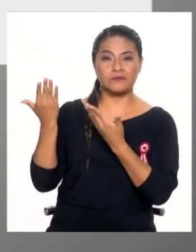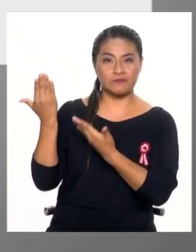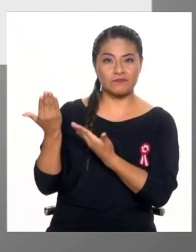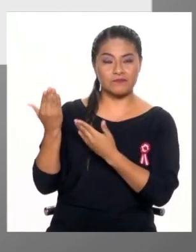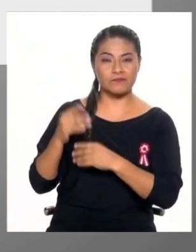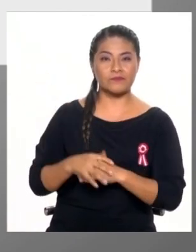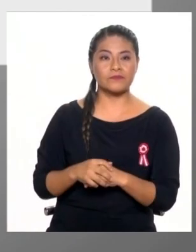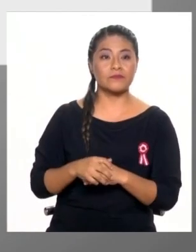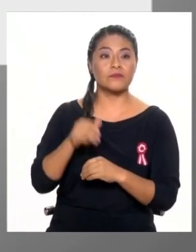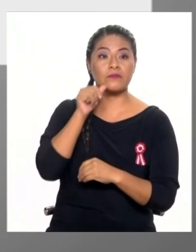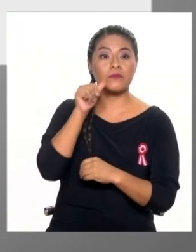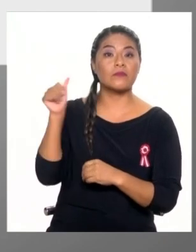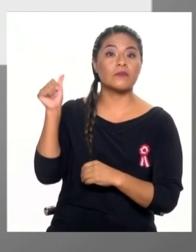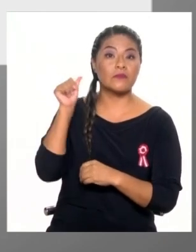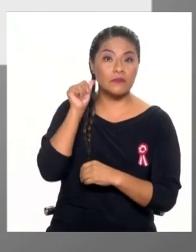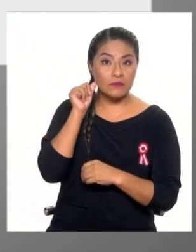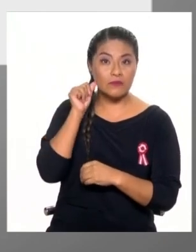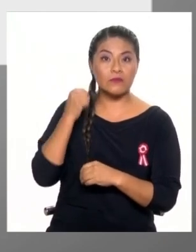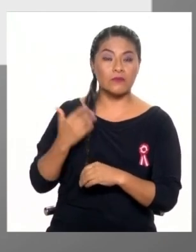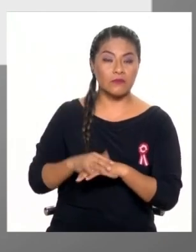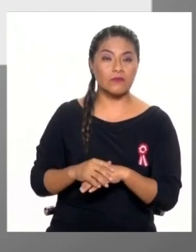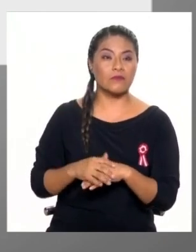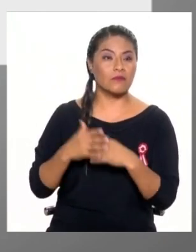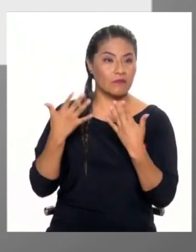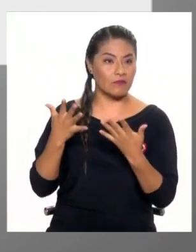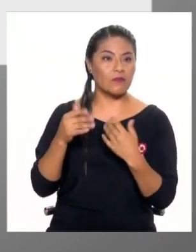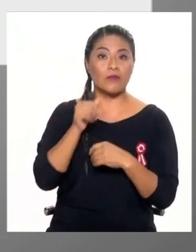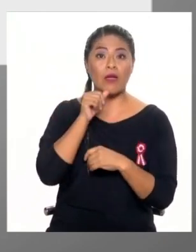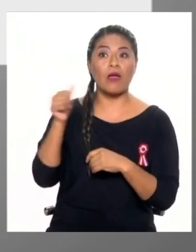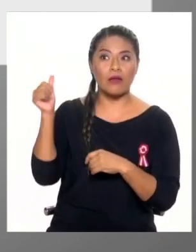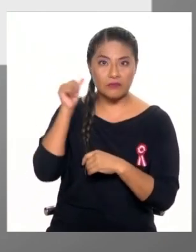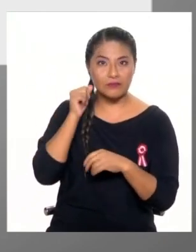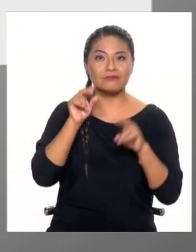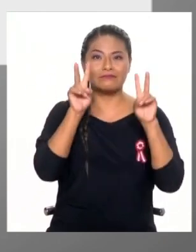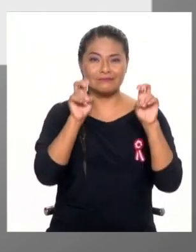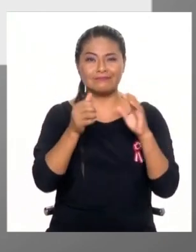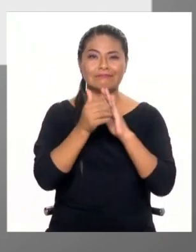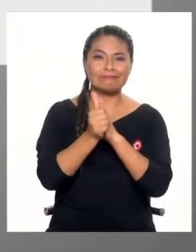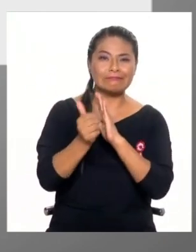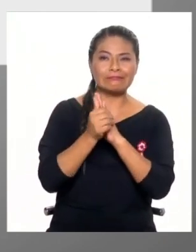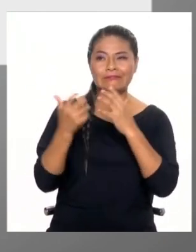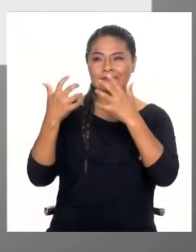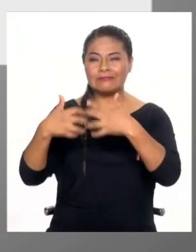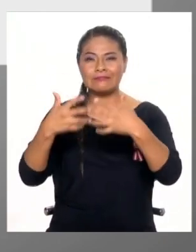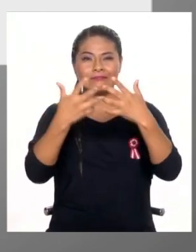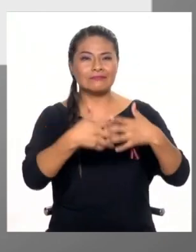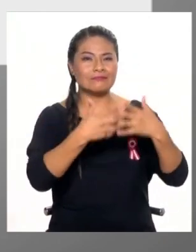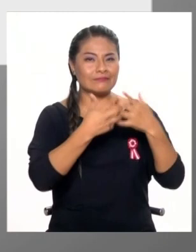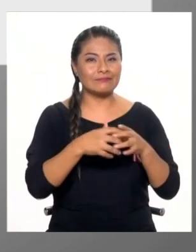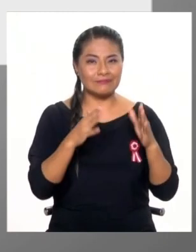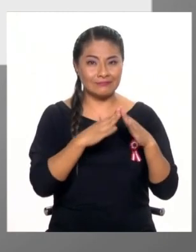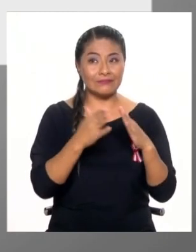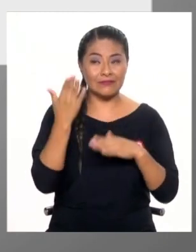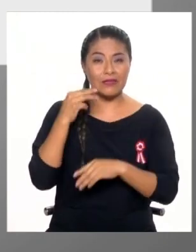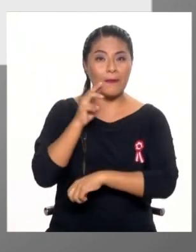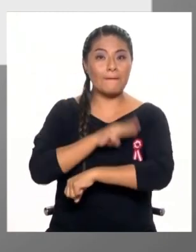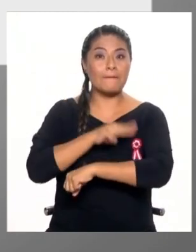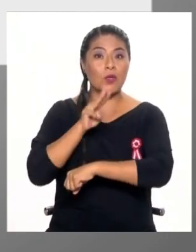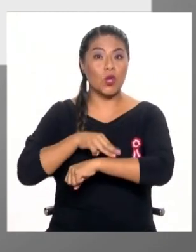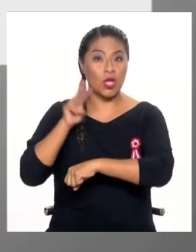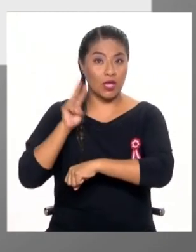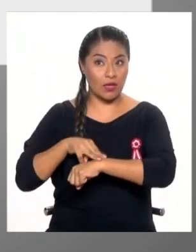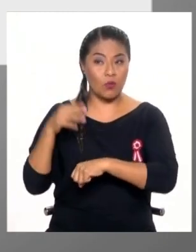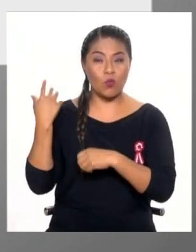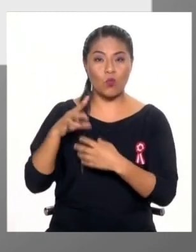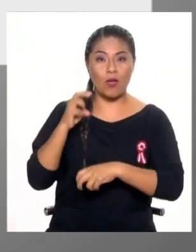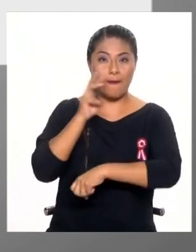ayer además, ayer hemos hablado mucho de competitividad de regiones, hemos mencionado que Moquegua es probablemente la